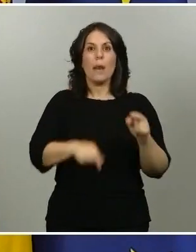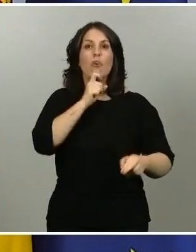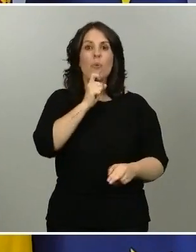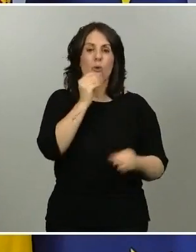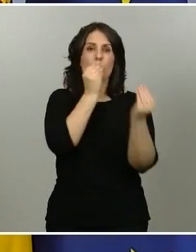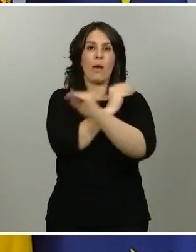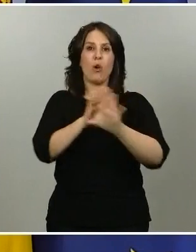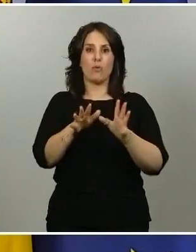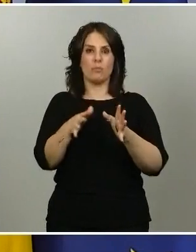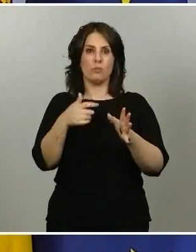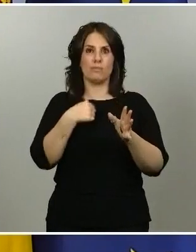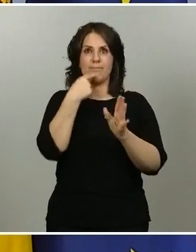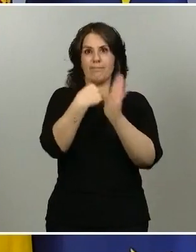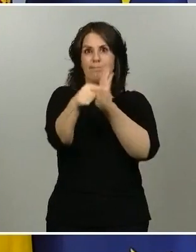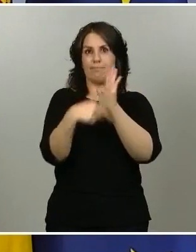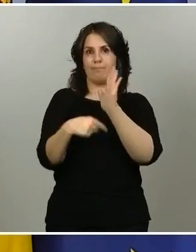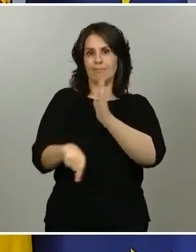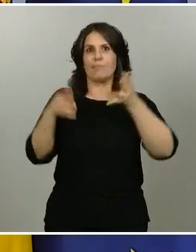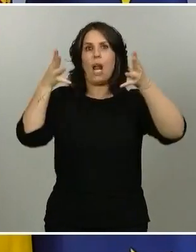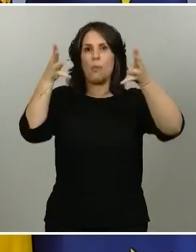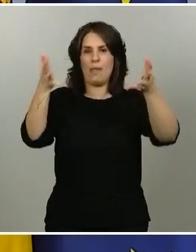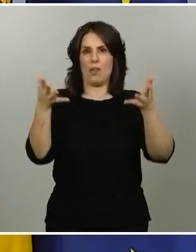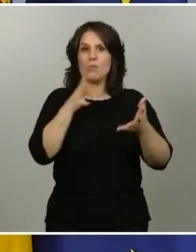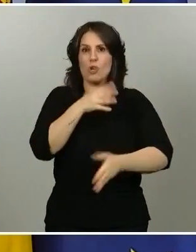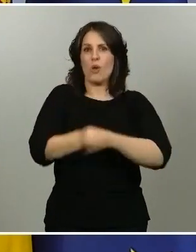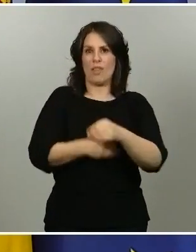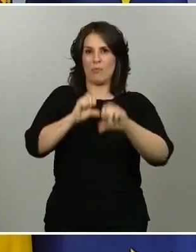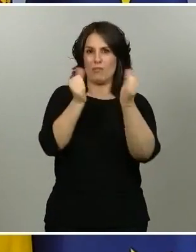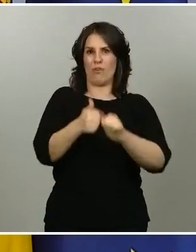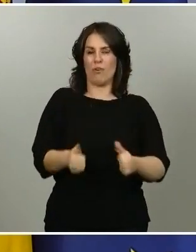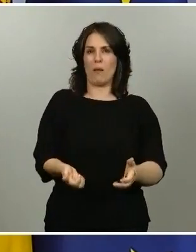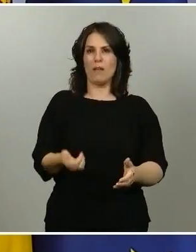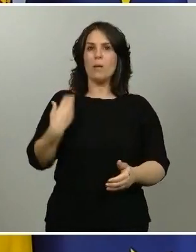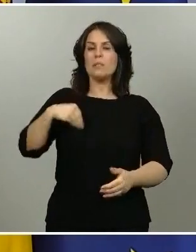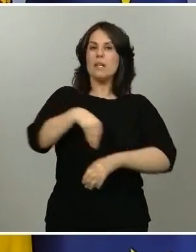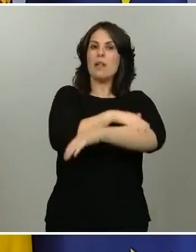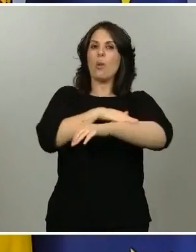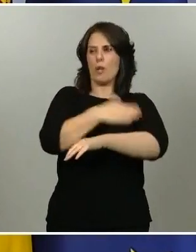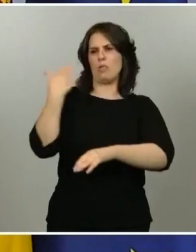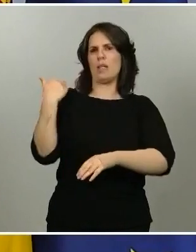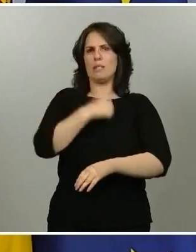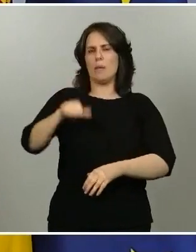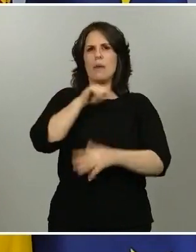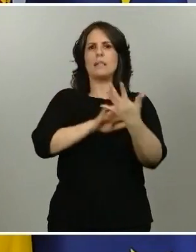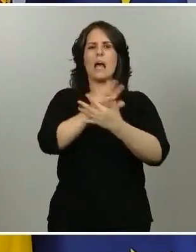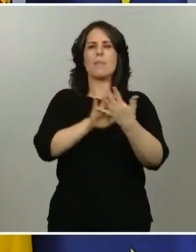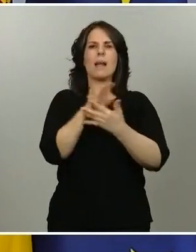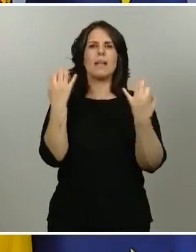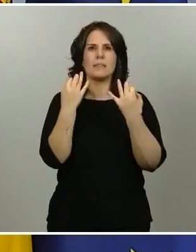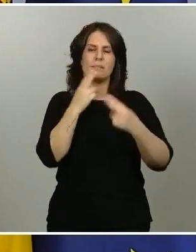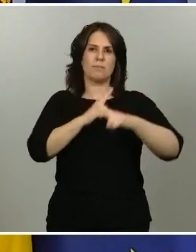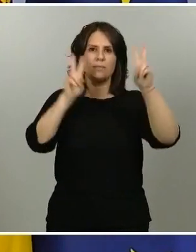haciendo. El presidente del Gobierno viene hablando desde ya hace muchas semanas de la nueva normalidad. Esa nueva normalidad que significa